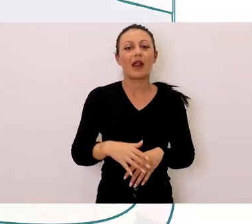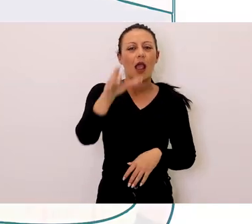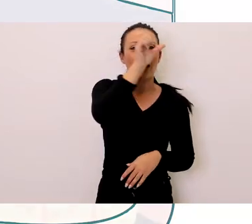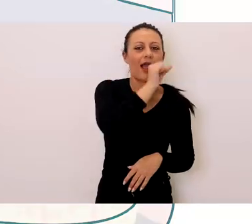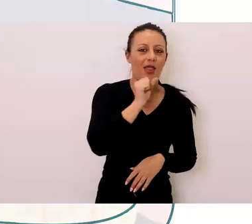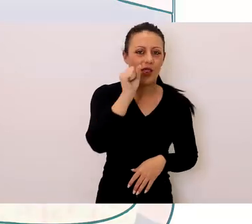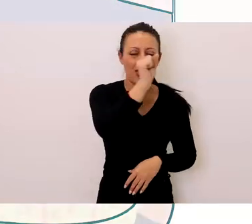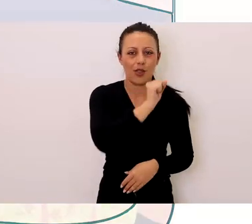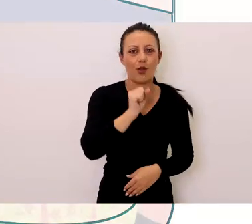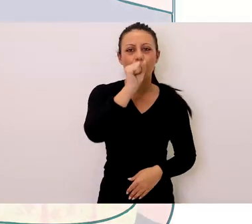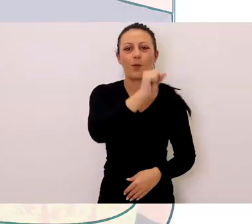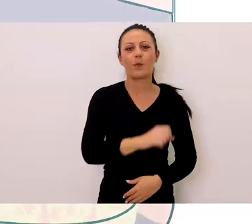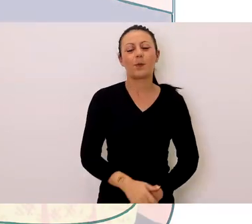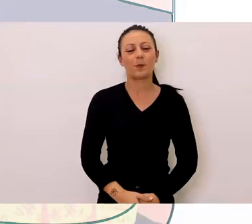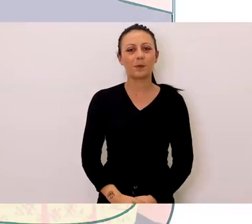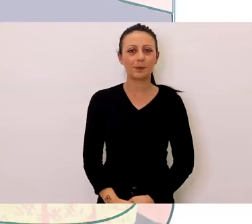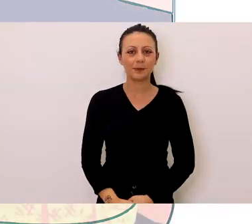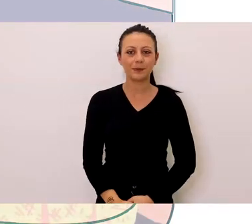Canciones.